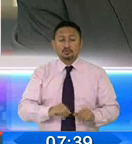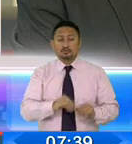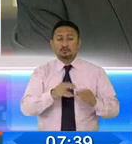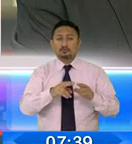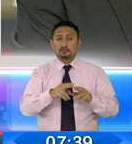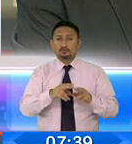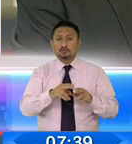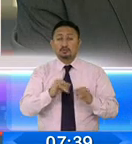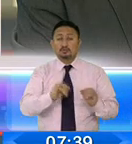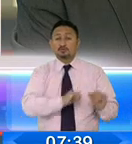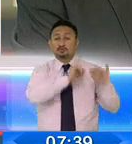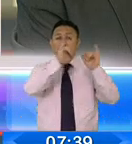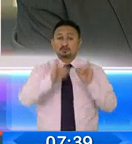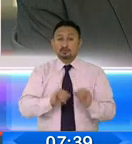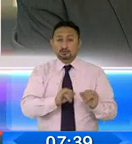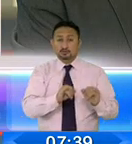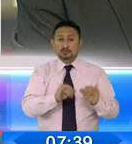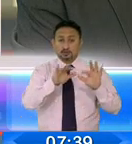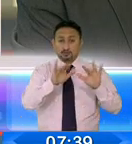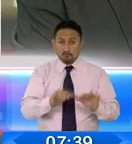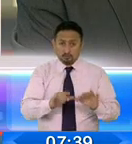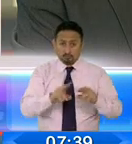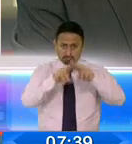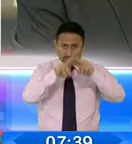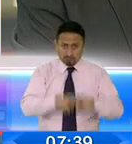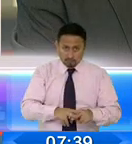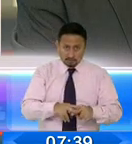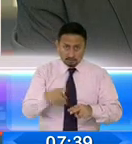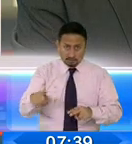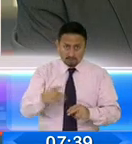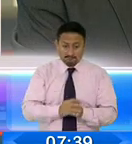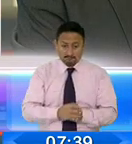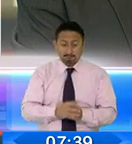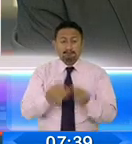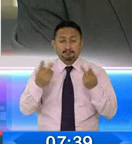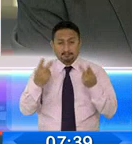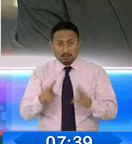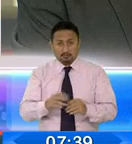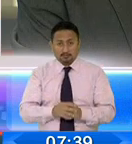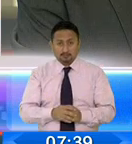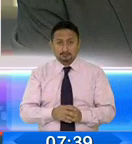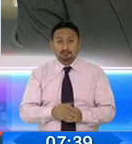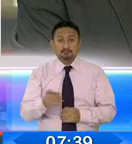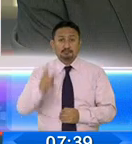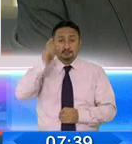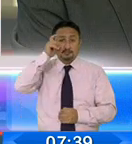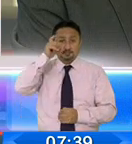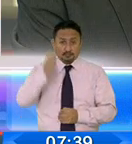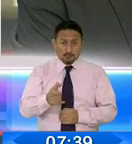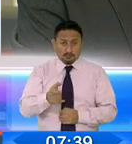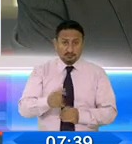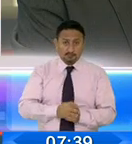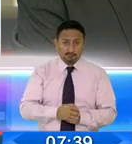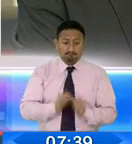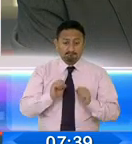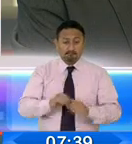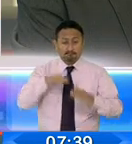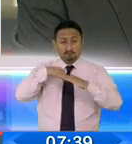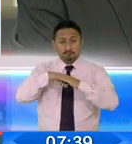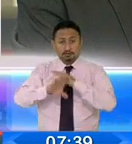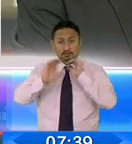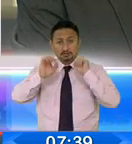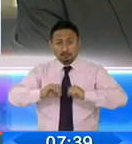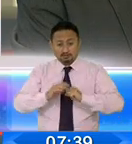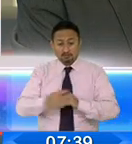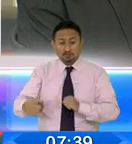al sistema informático por parte de la Contraloría, al CNE. Y también que la Fiscalía General de la Nación pueda realizar, pueda